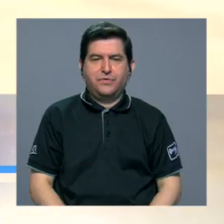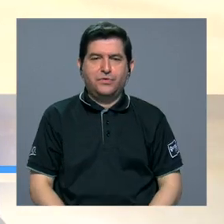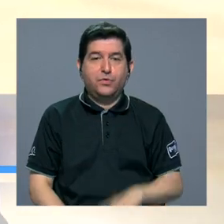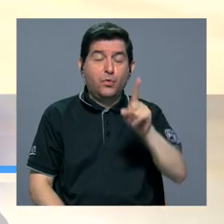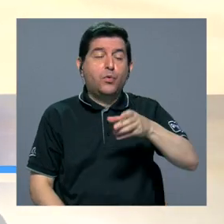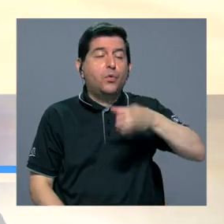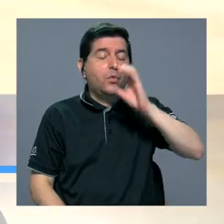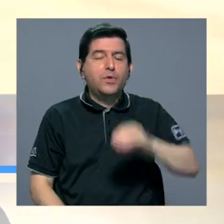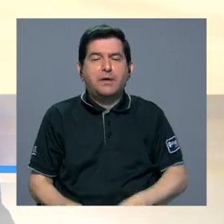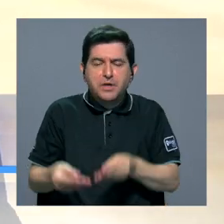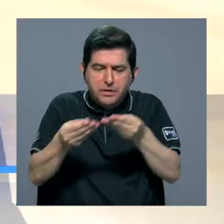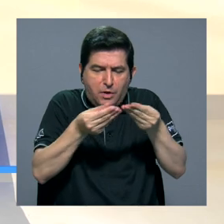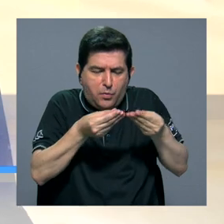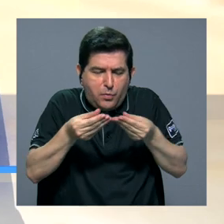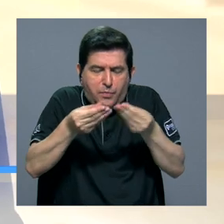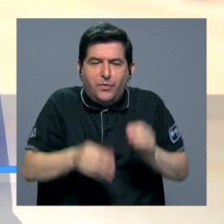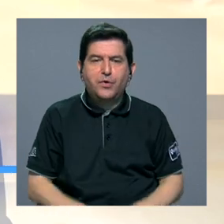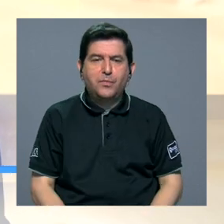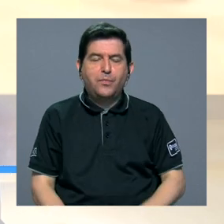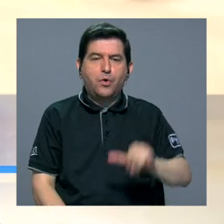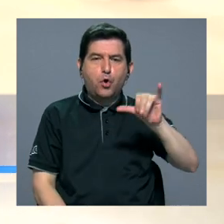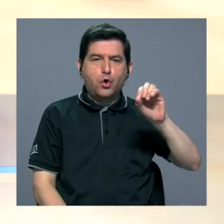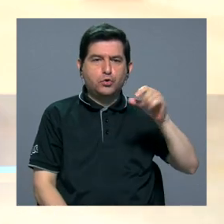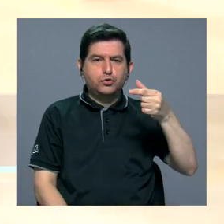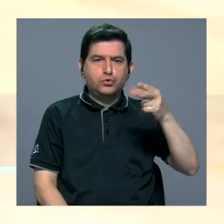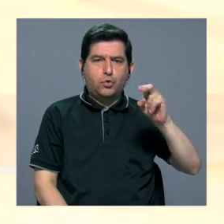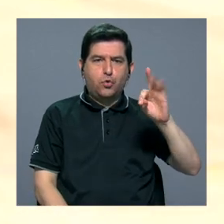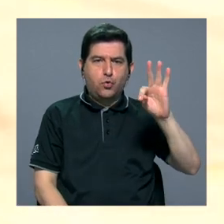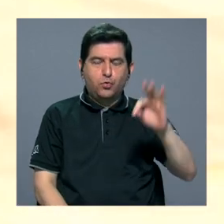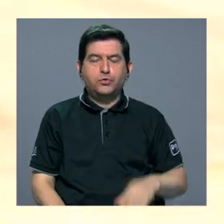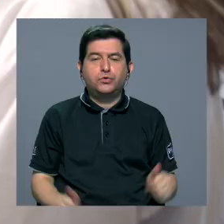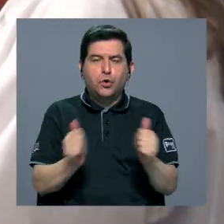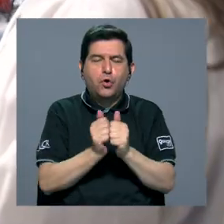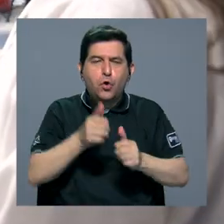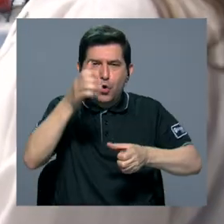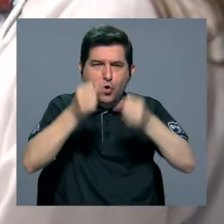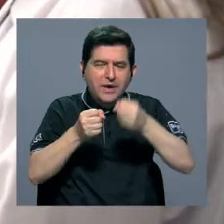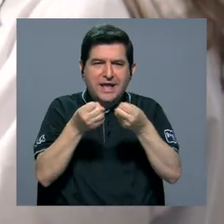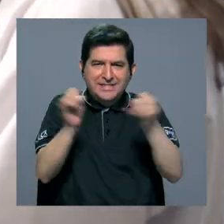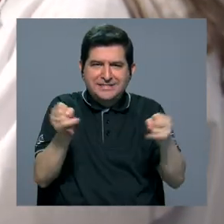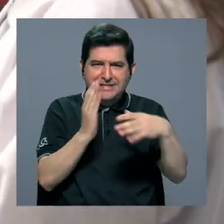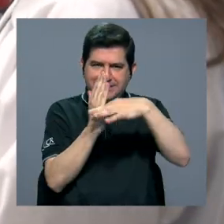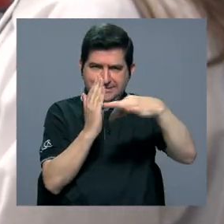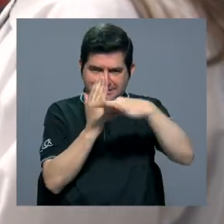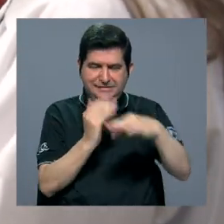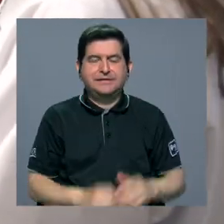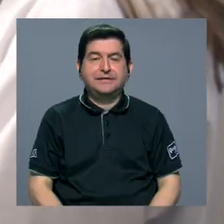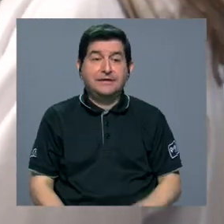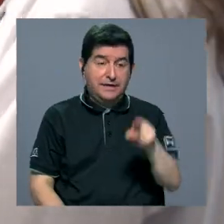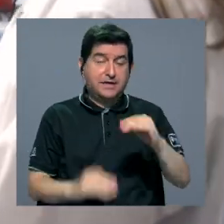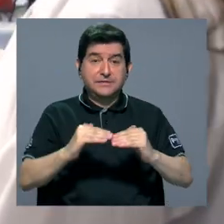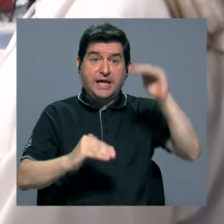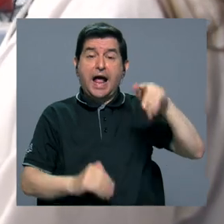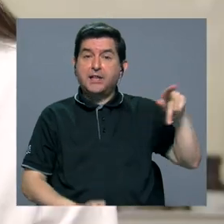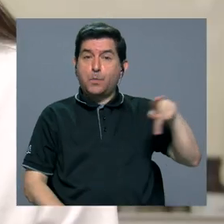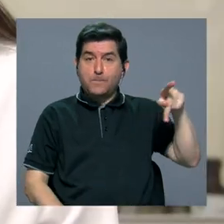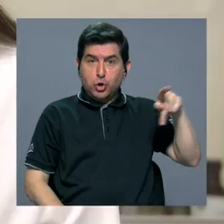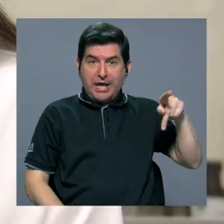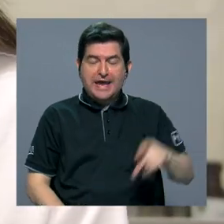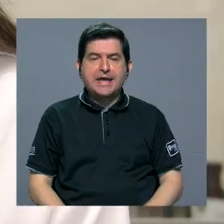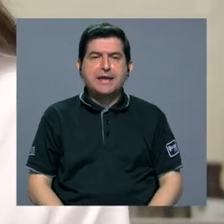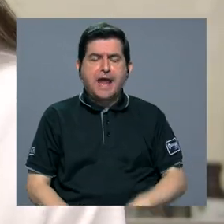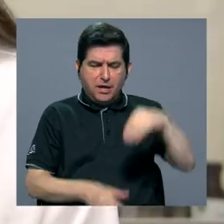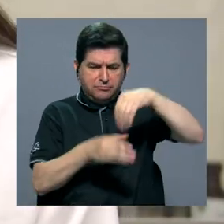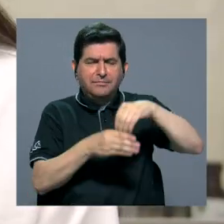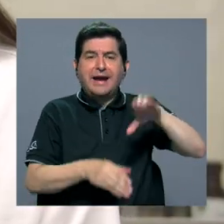una bebida en polvo de yogur a base de leche descremada. Además, es alta en proteína, es fuente